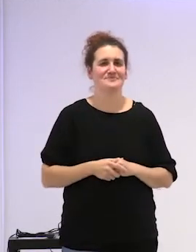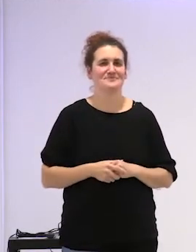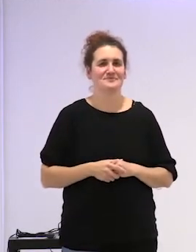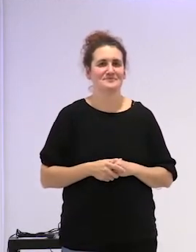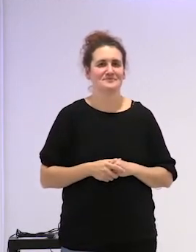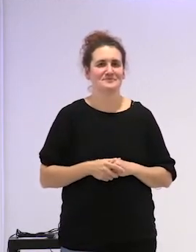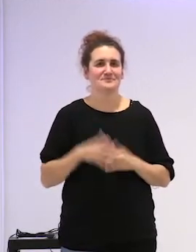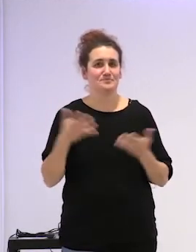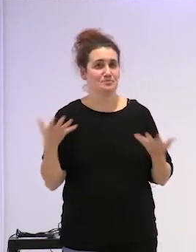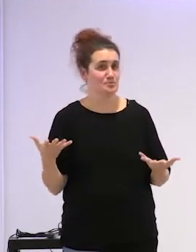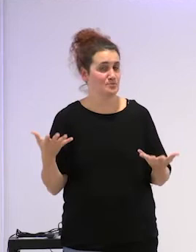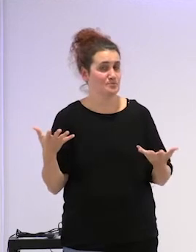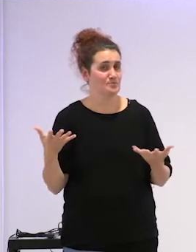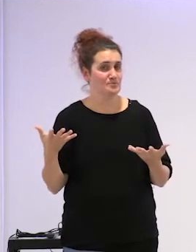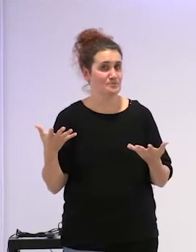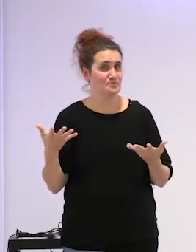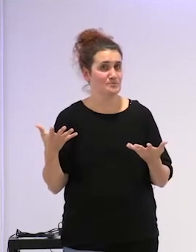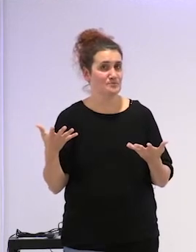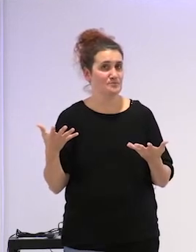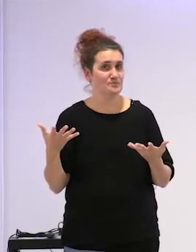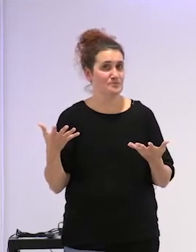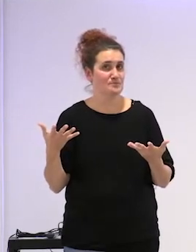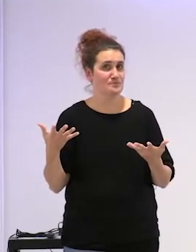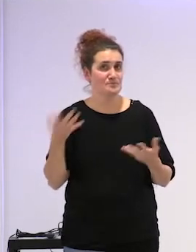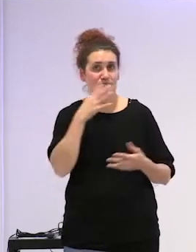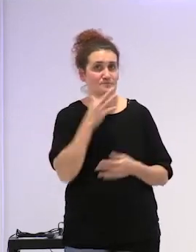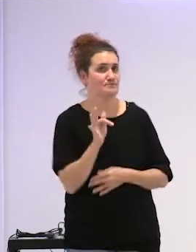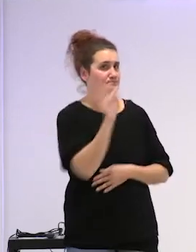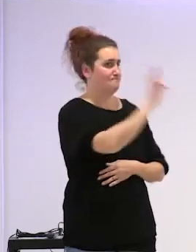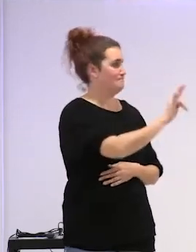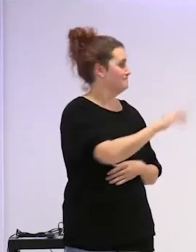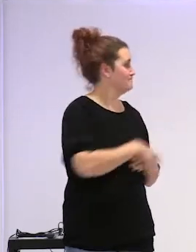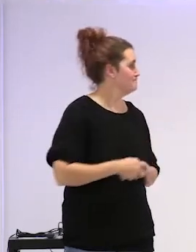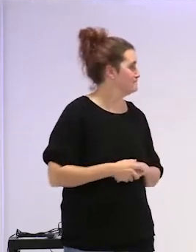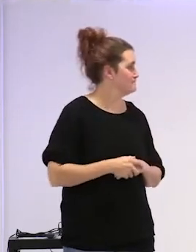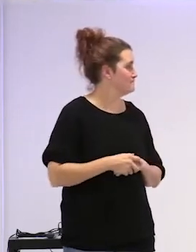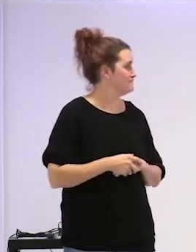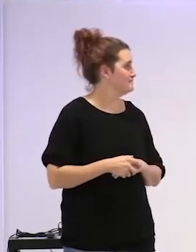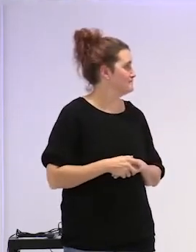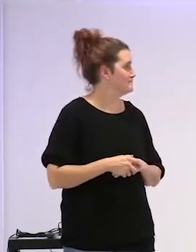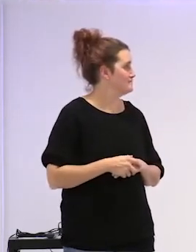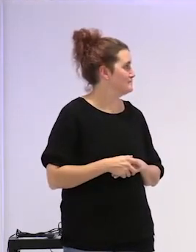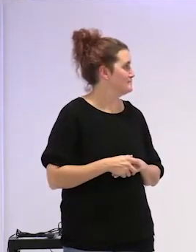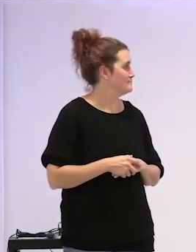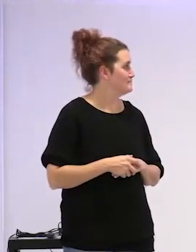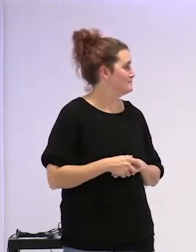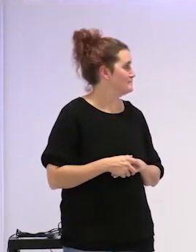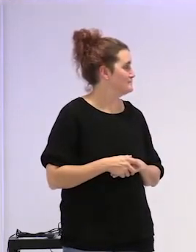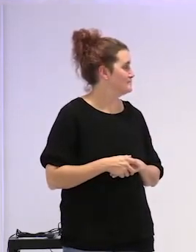es tu palabra los